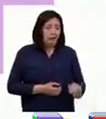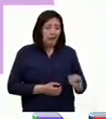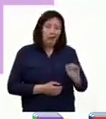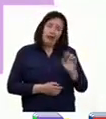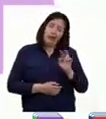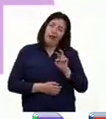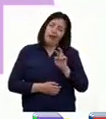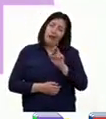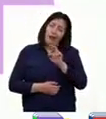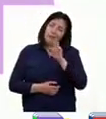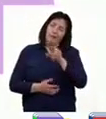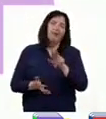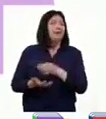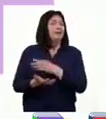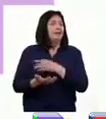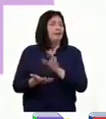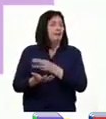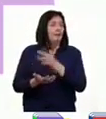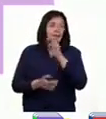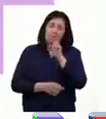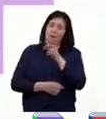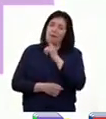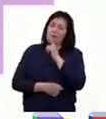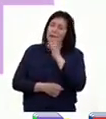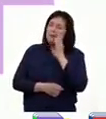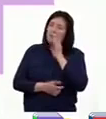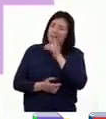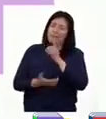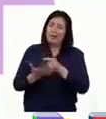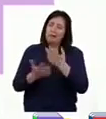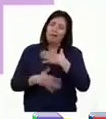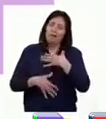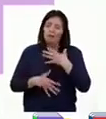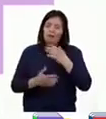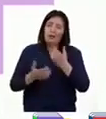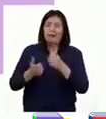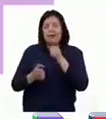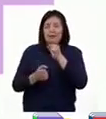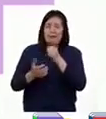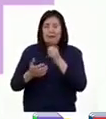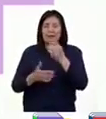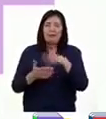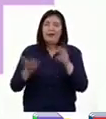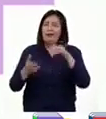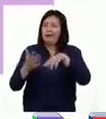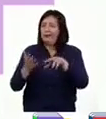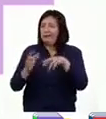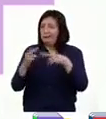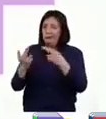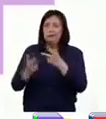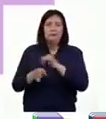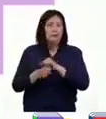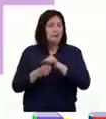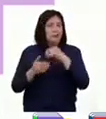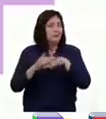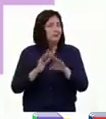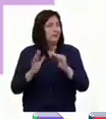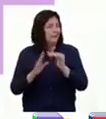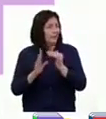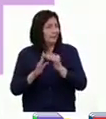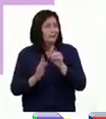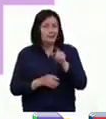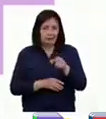vida la música estuvo presente. Veía cómo sus papás disfrutaban tocando juntos en eventos y practicando en casa.